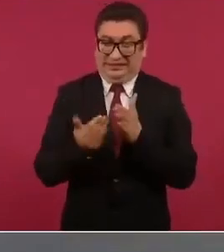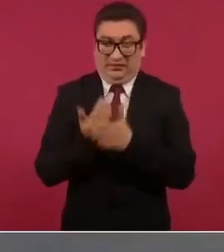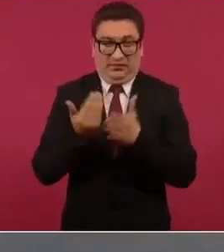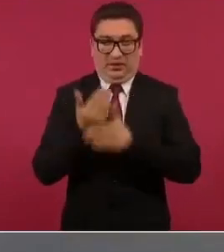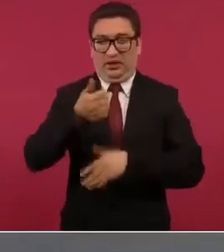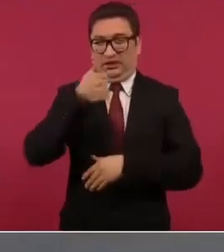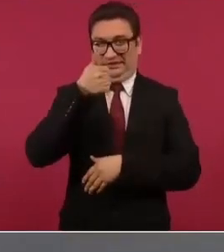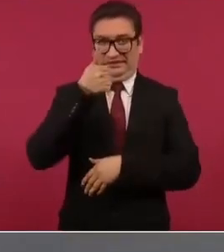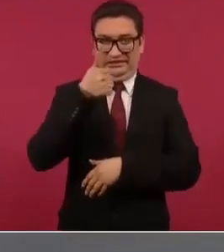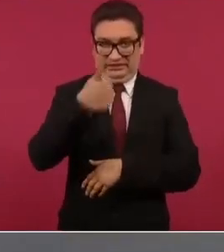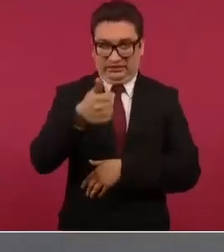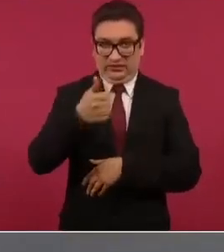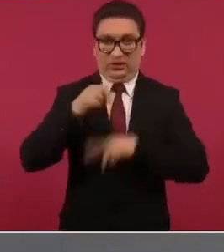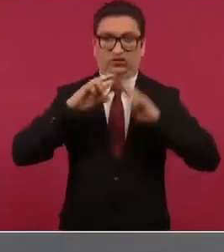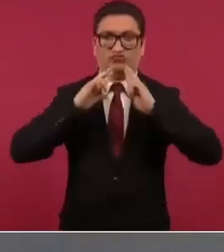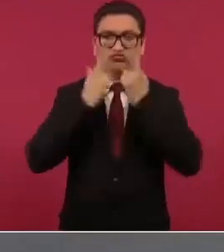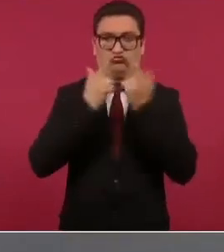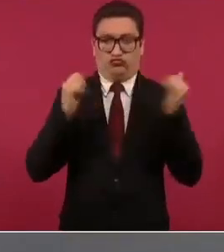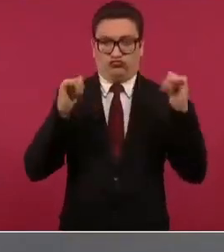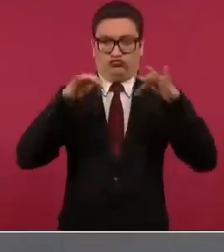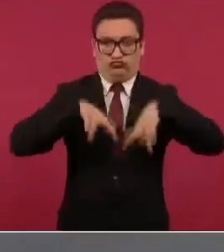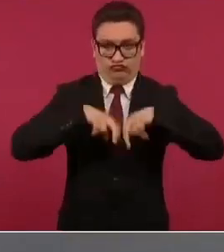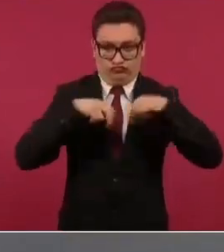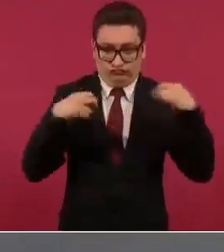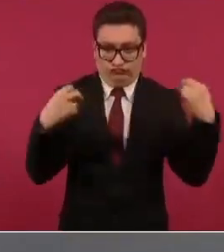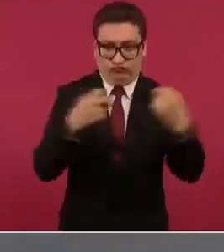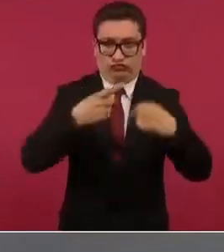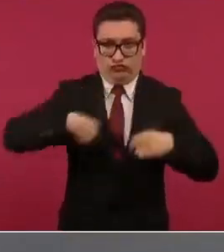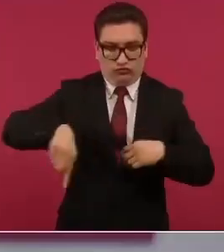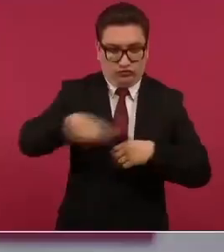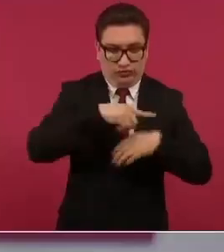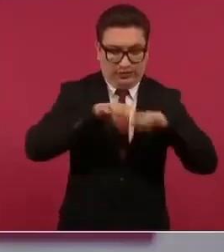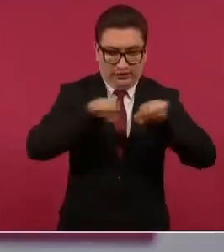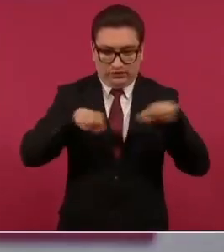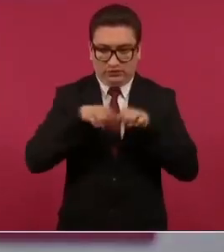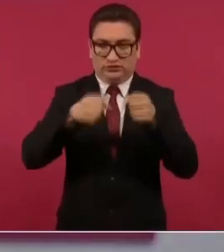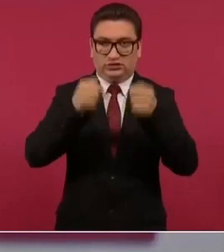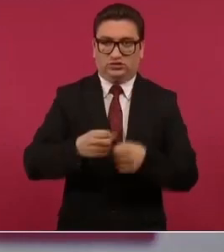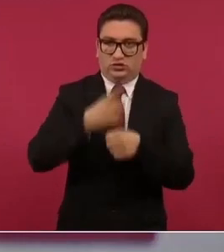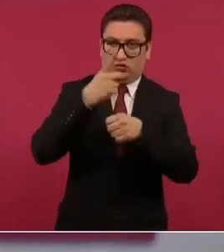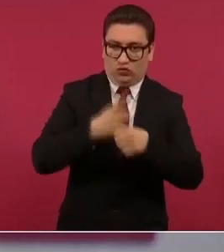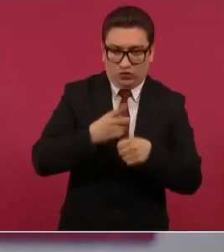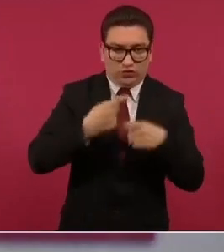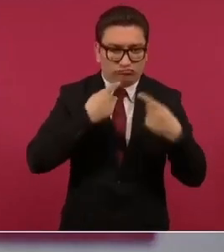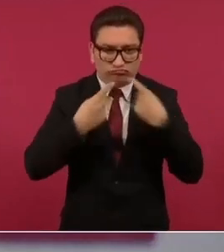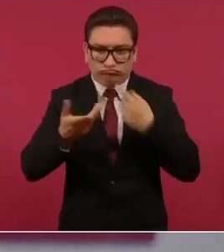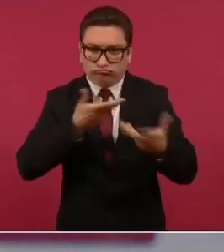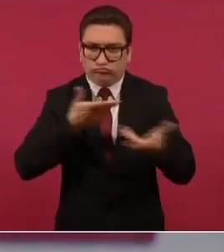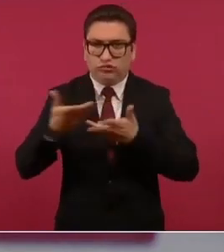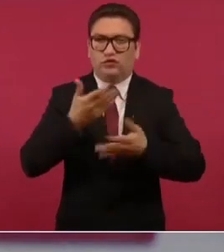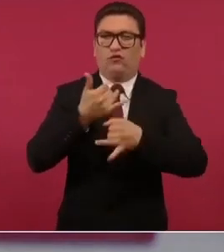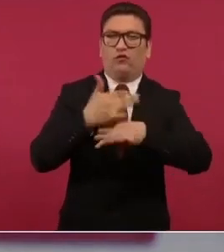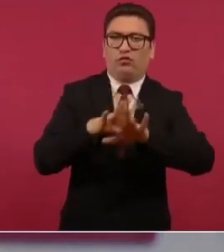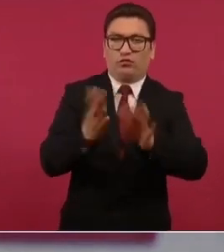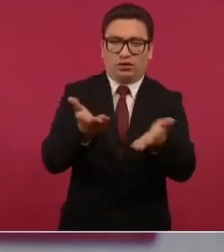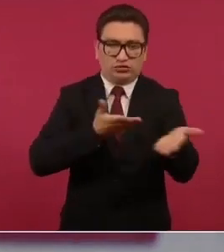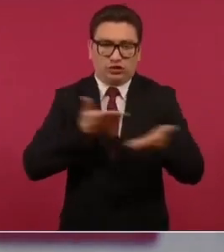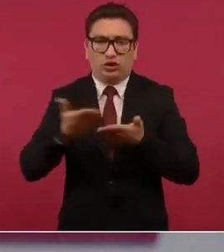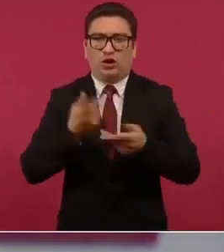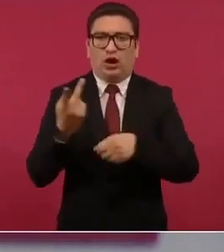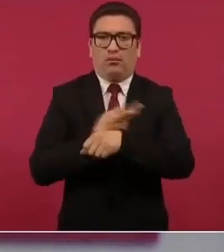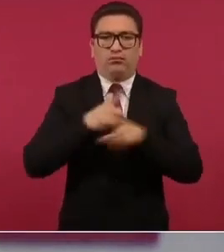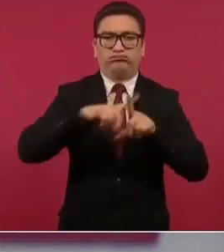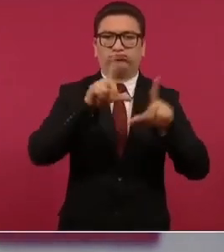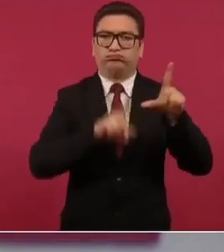mañana llevamos a cabo una reunión del gabinete de seguridad en la cual recibimos el reporte de lo sucedido en el país